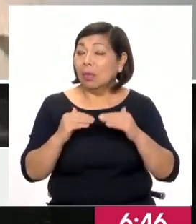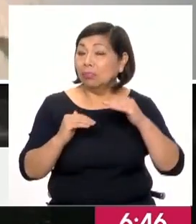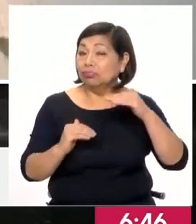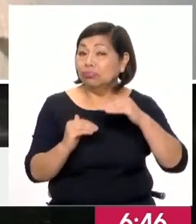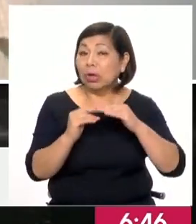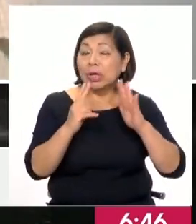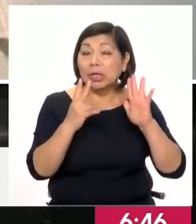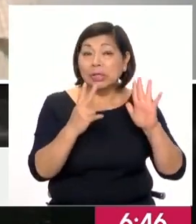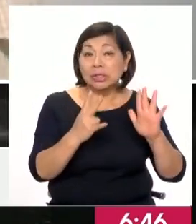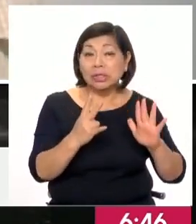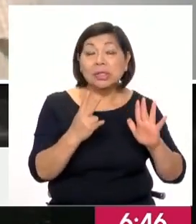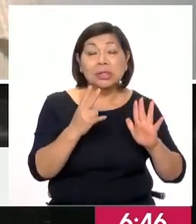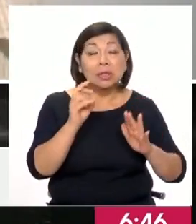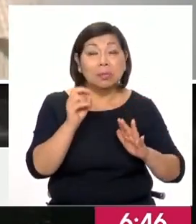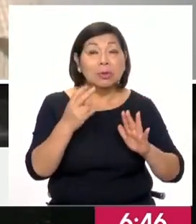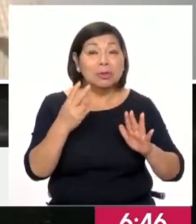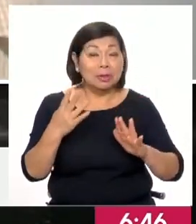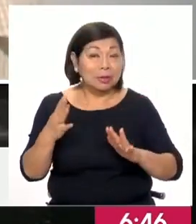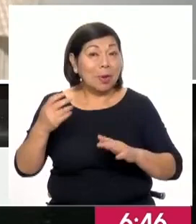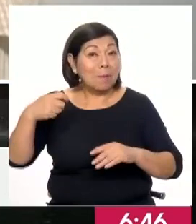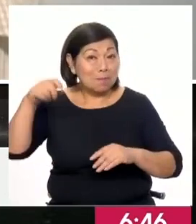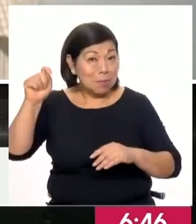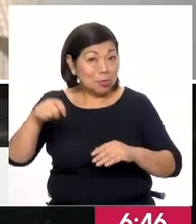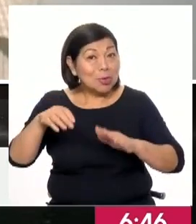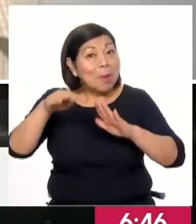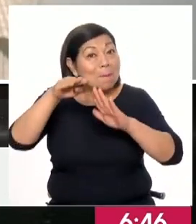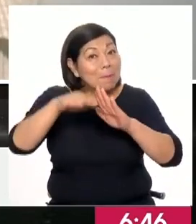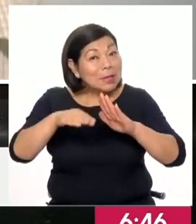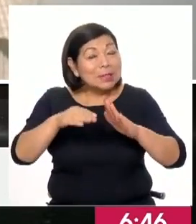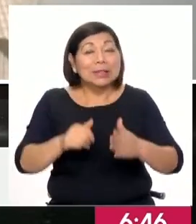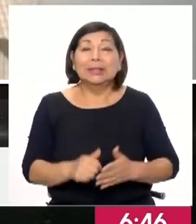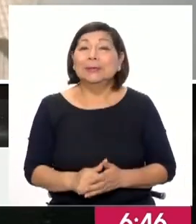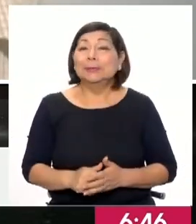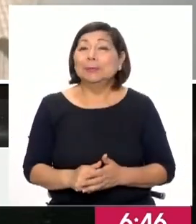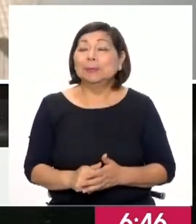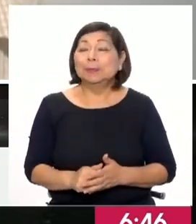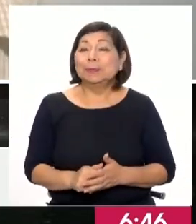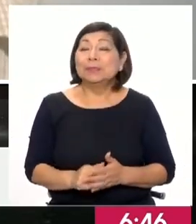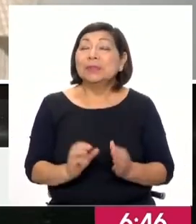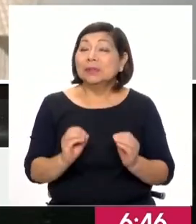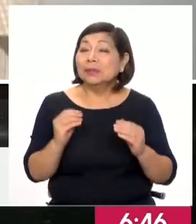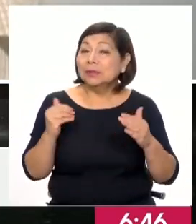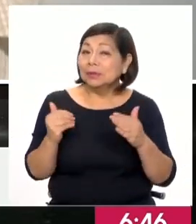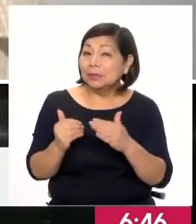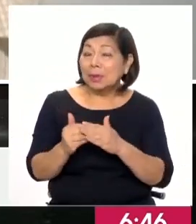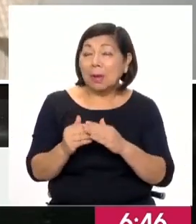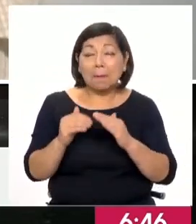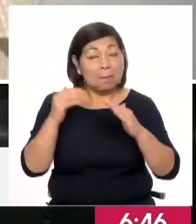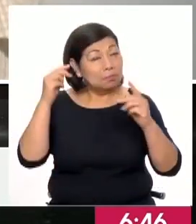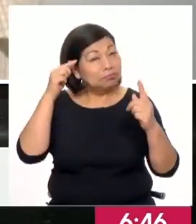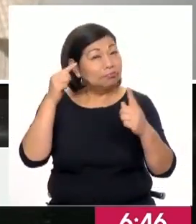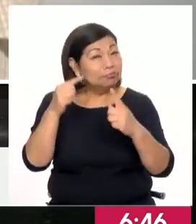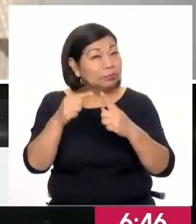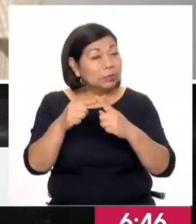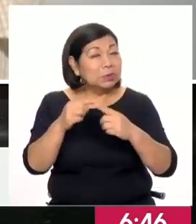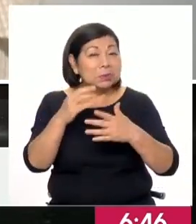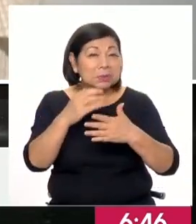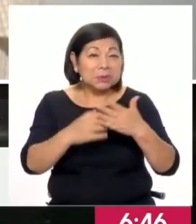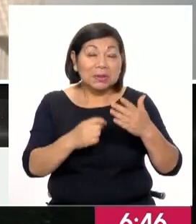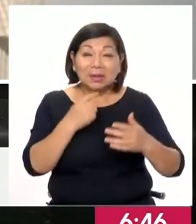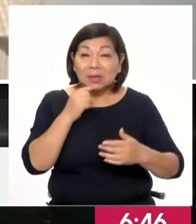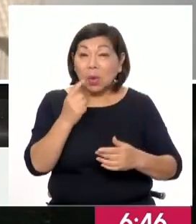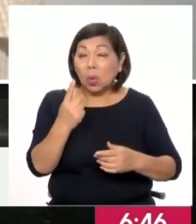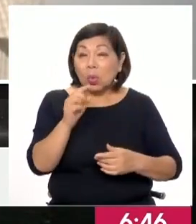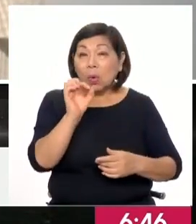¿no? El 7.75%. Y eso haría que se llegue al rango meta de una cifra que mencionabas tú,